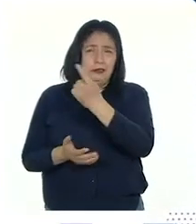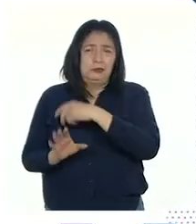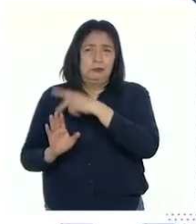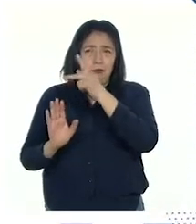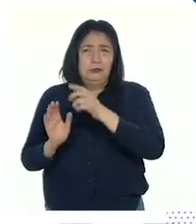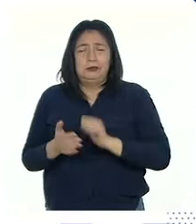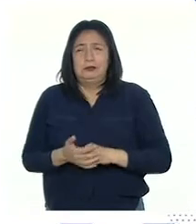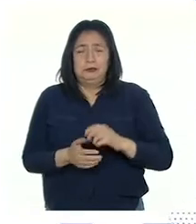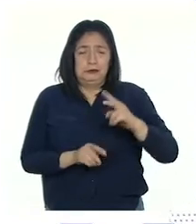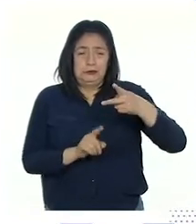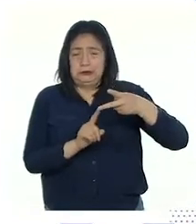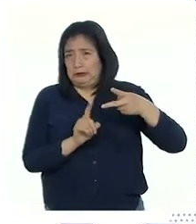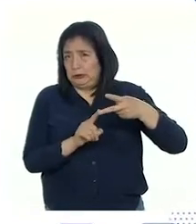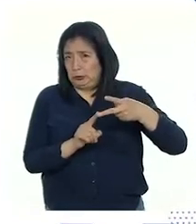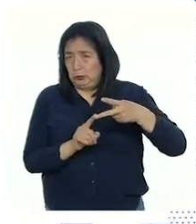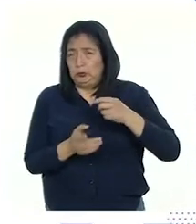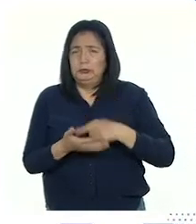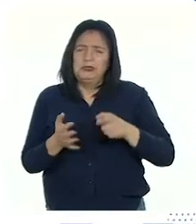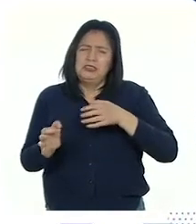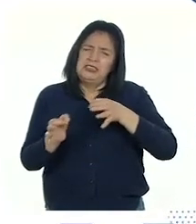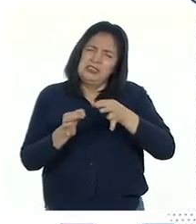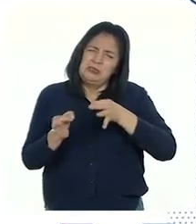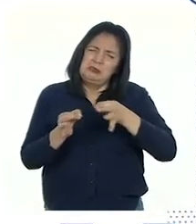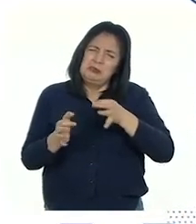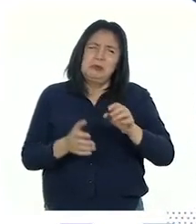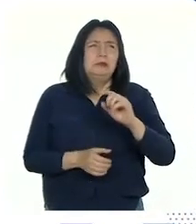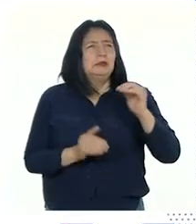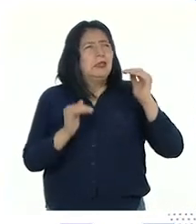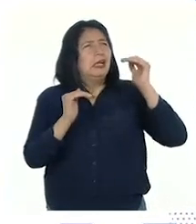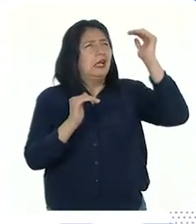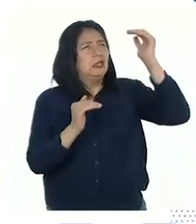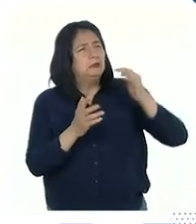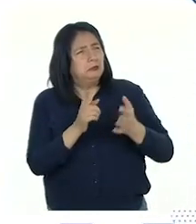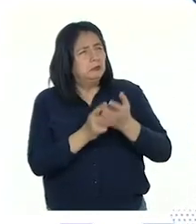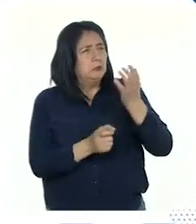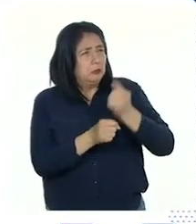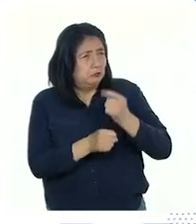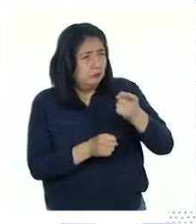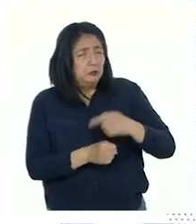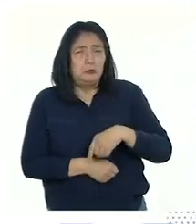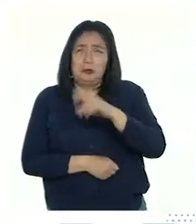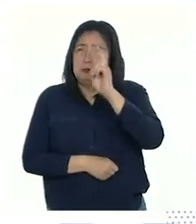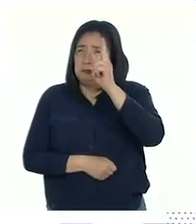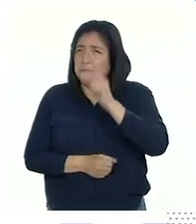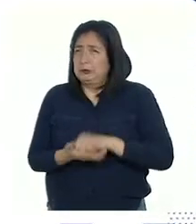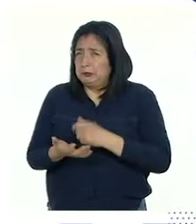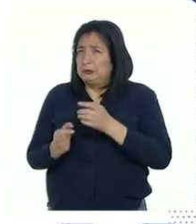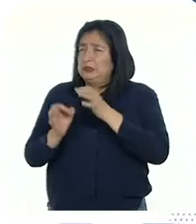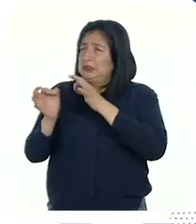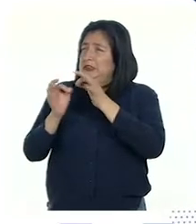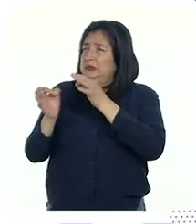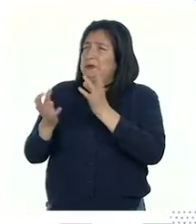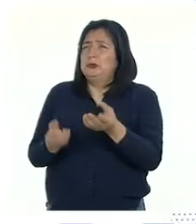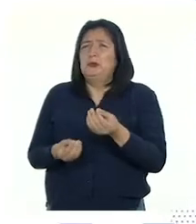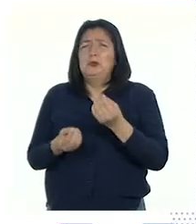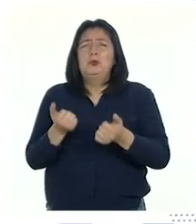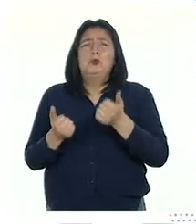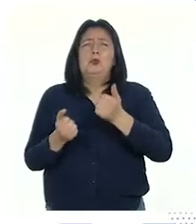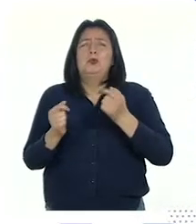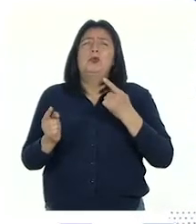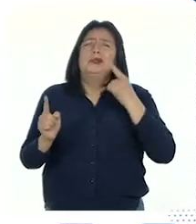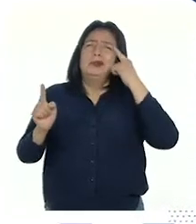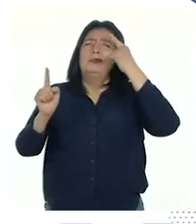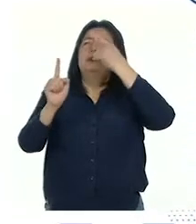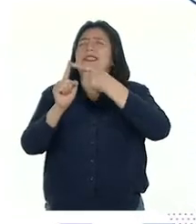programa. Segundo, le expliquemos a un adulto de confianza o a nuestro profesor o profesora cuál era